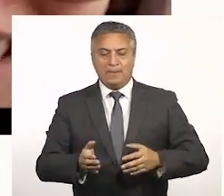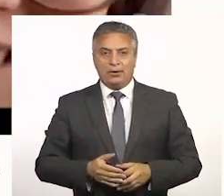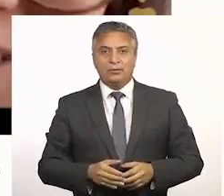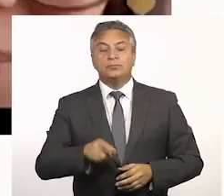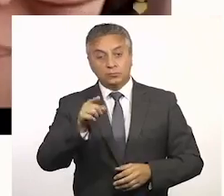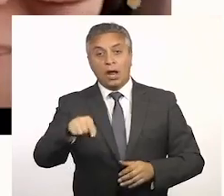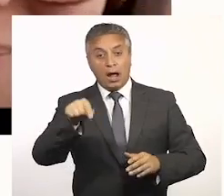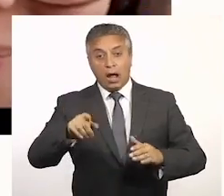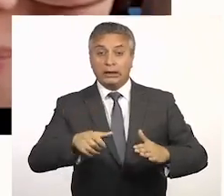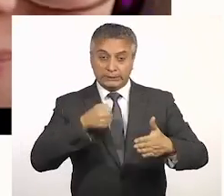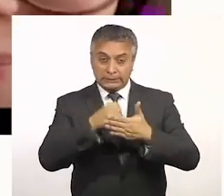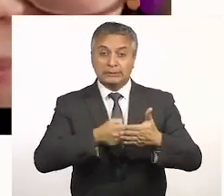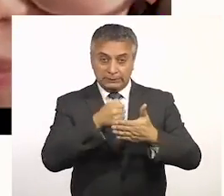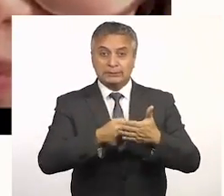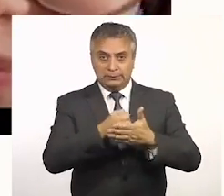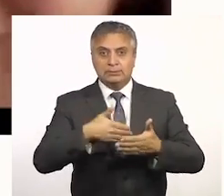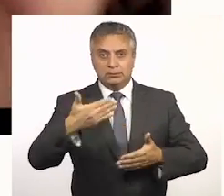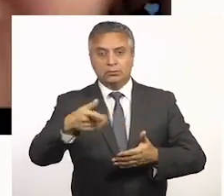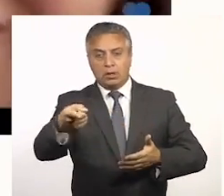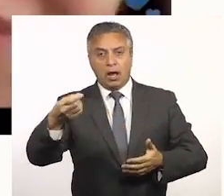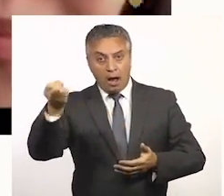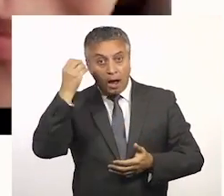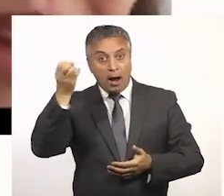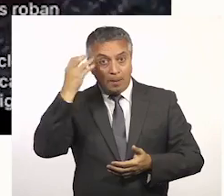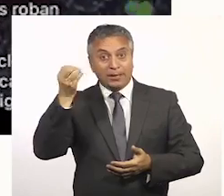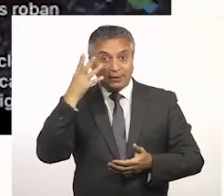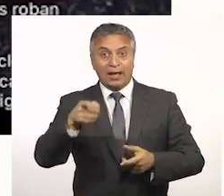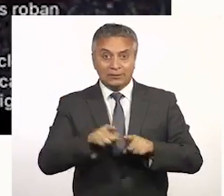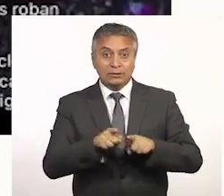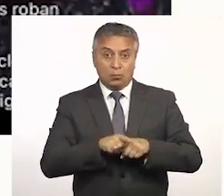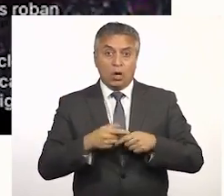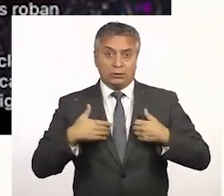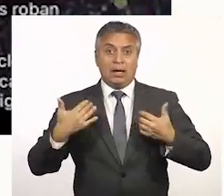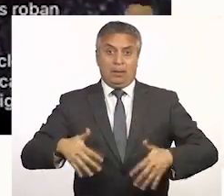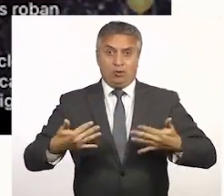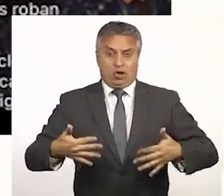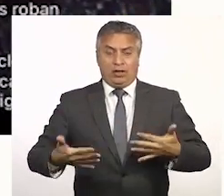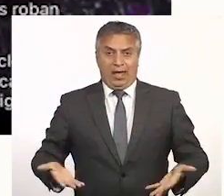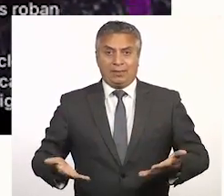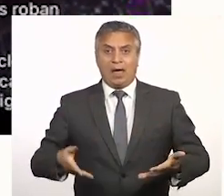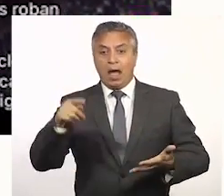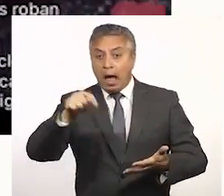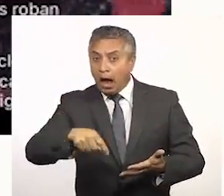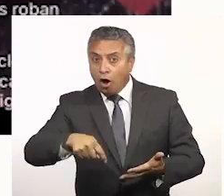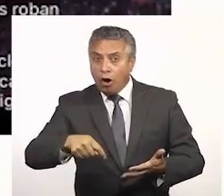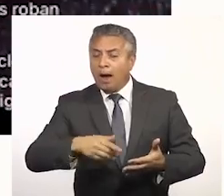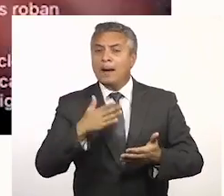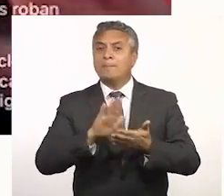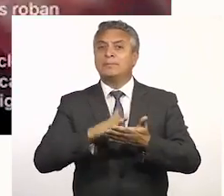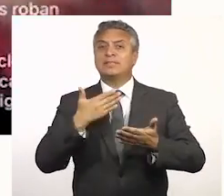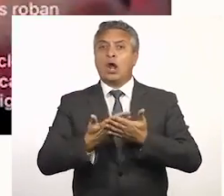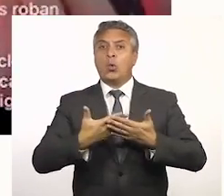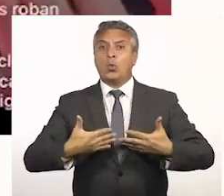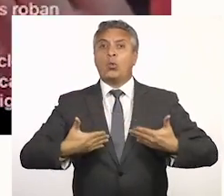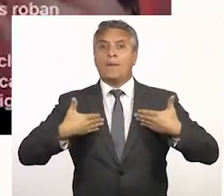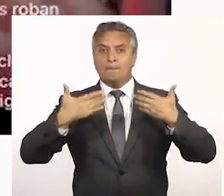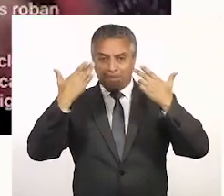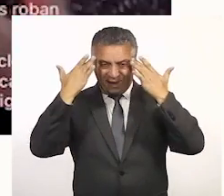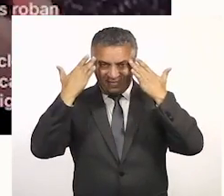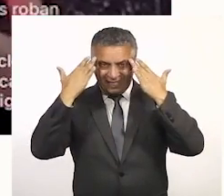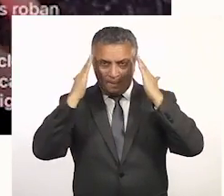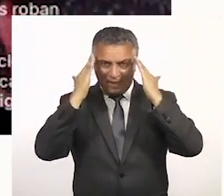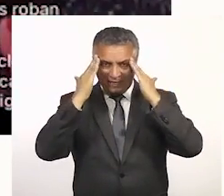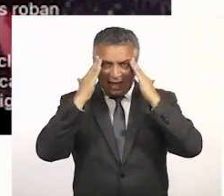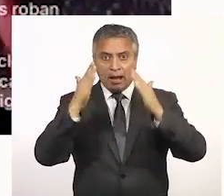vamos en buen camino. Así es, hay que seguir luchando nomás. El aprendizaje es relevante, pero hoy día es más importante la salud emocional,